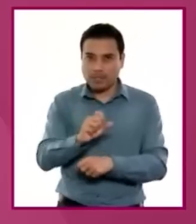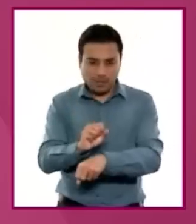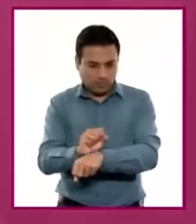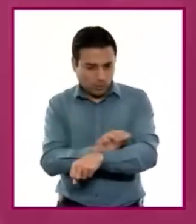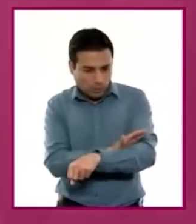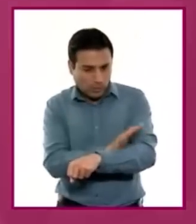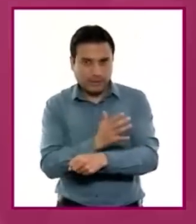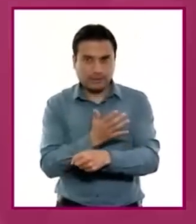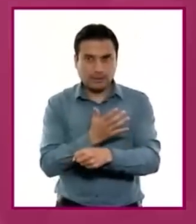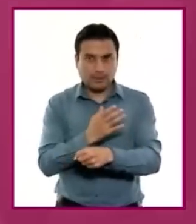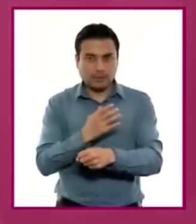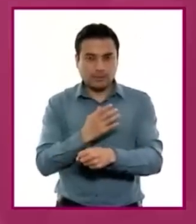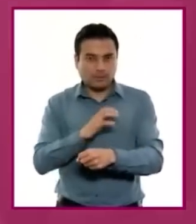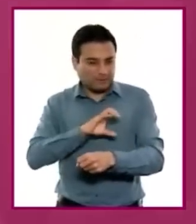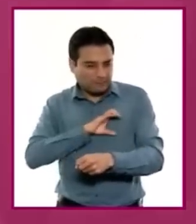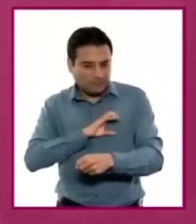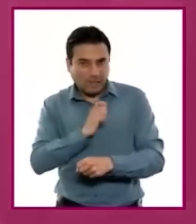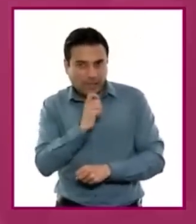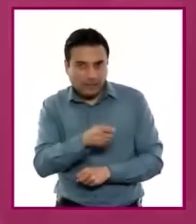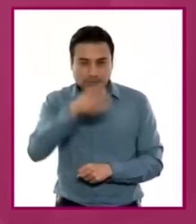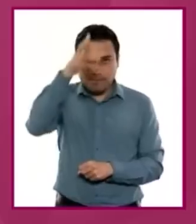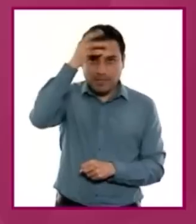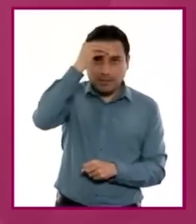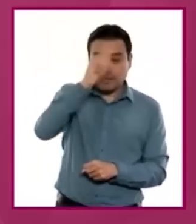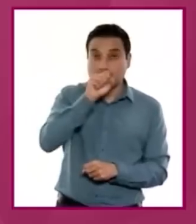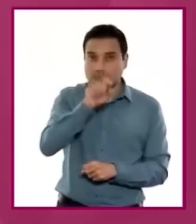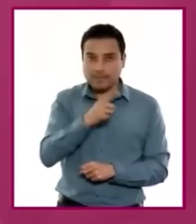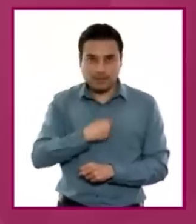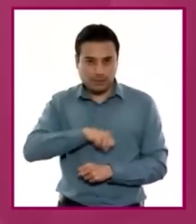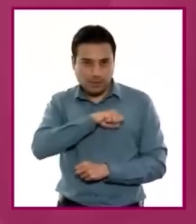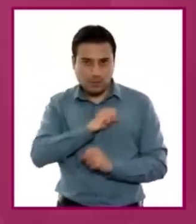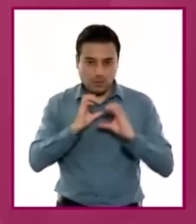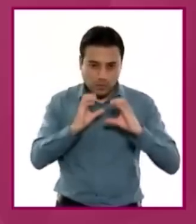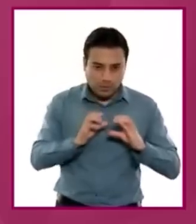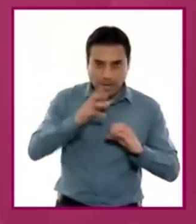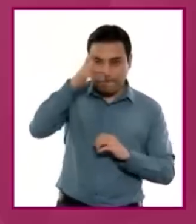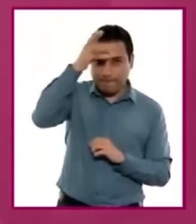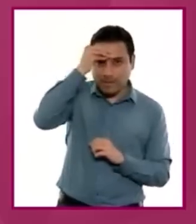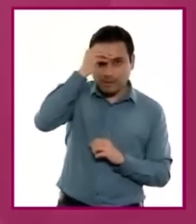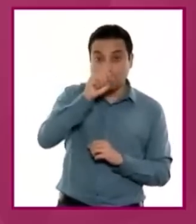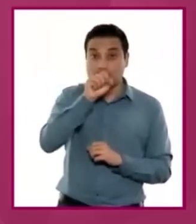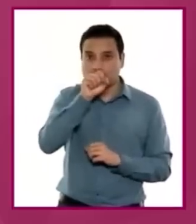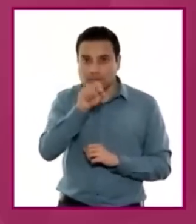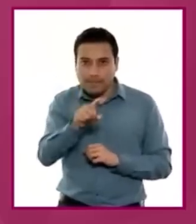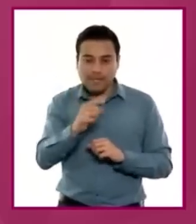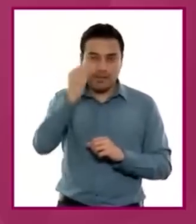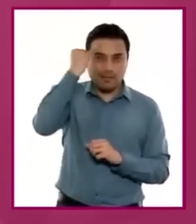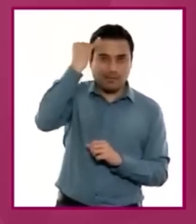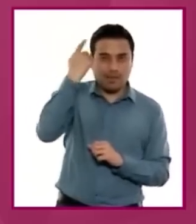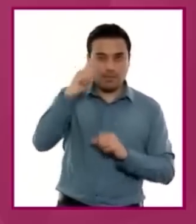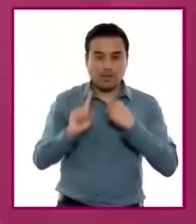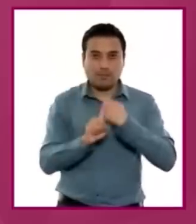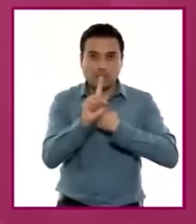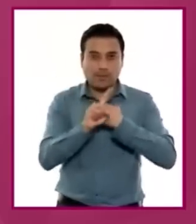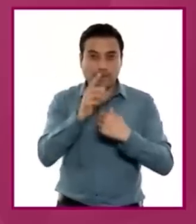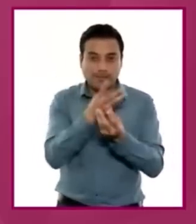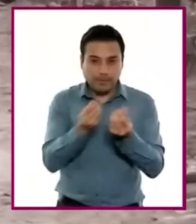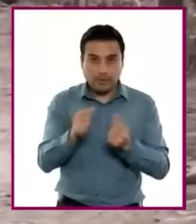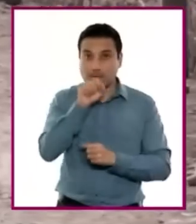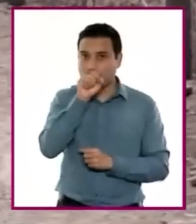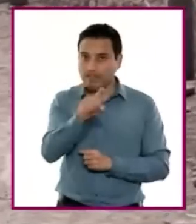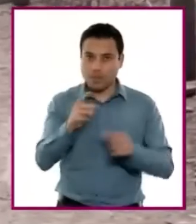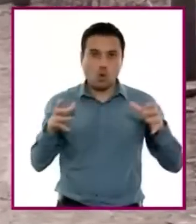afectos, el cuidado de la salud, la creatividad en la solución de problemas y el sentido de comunidad.